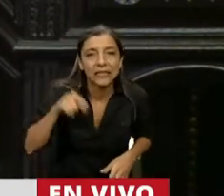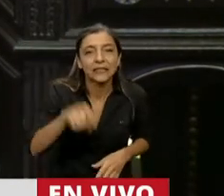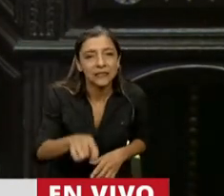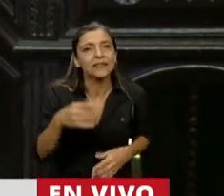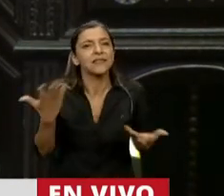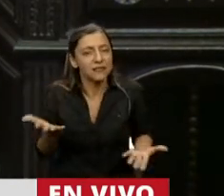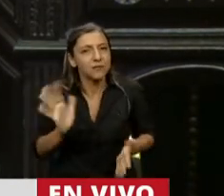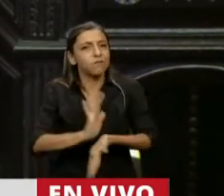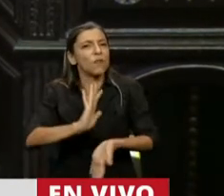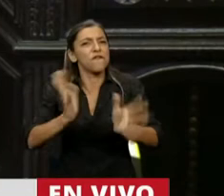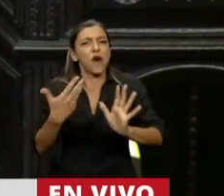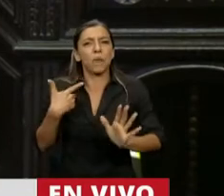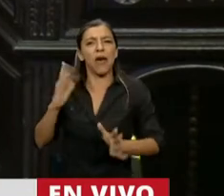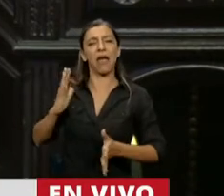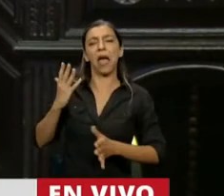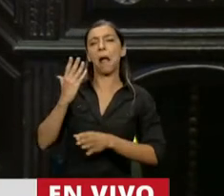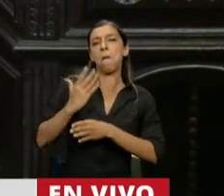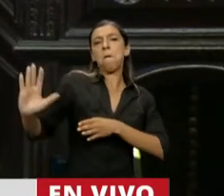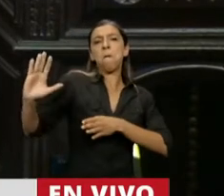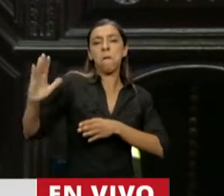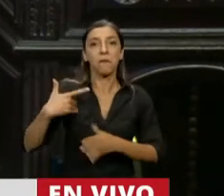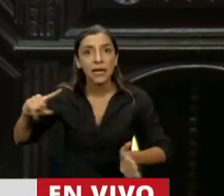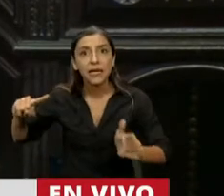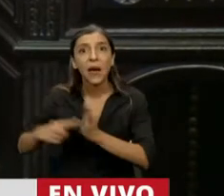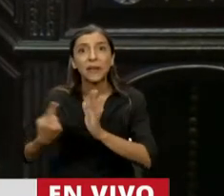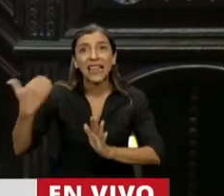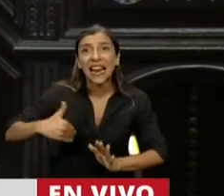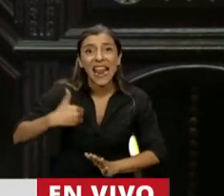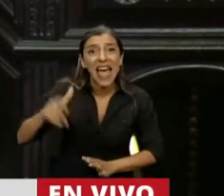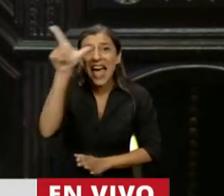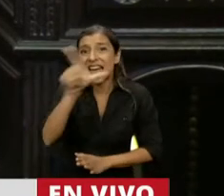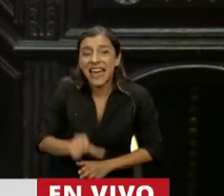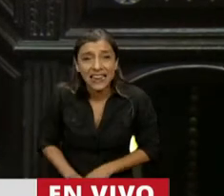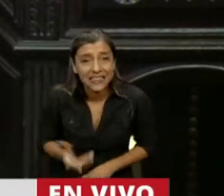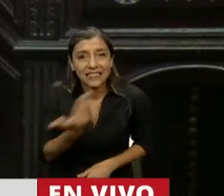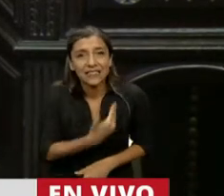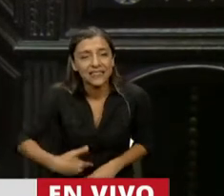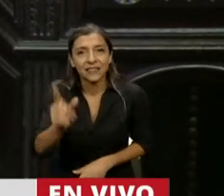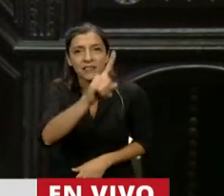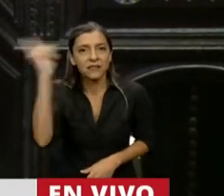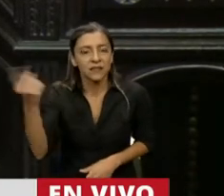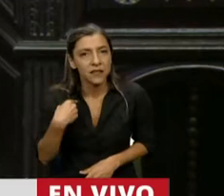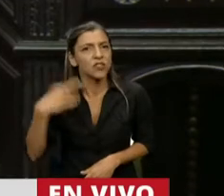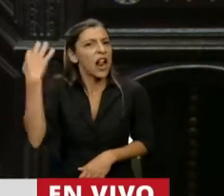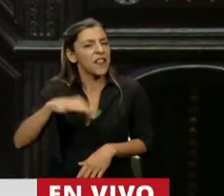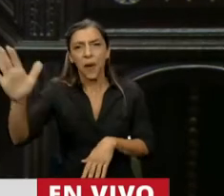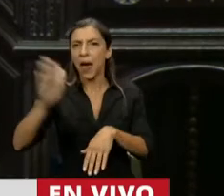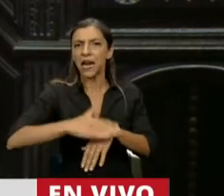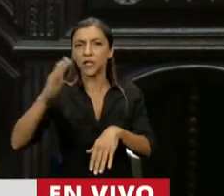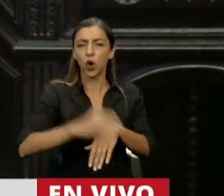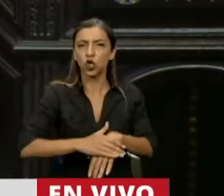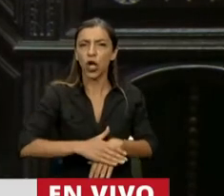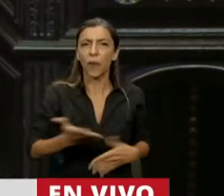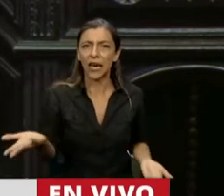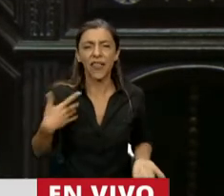desconsideración con la capital de la República de la cual el presidente de la nación se tiene que hacer cargo con más humildad,